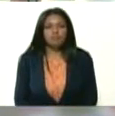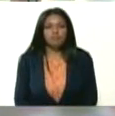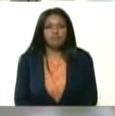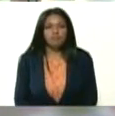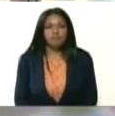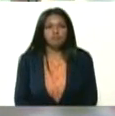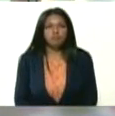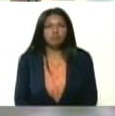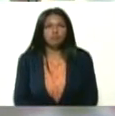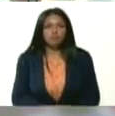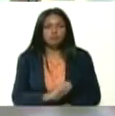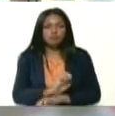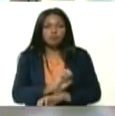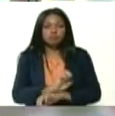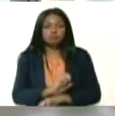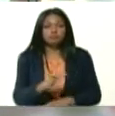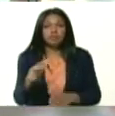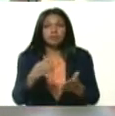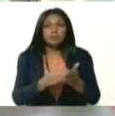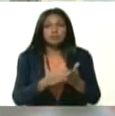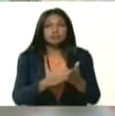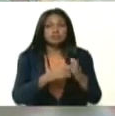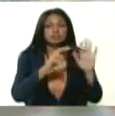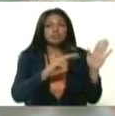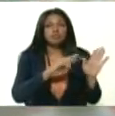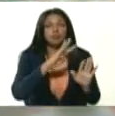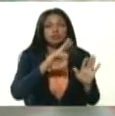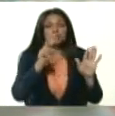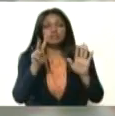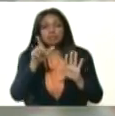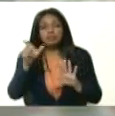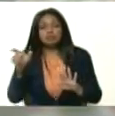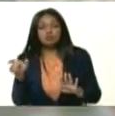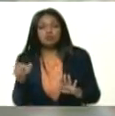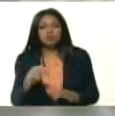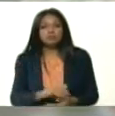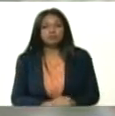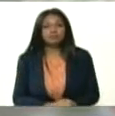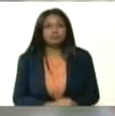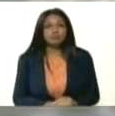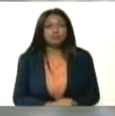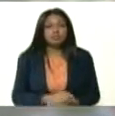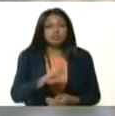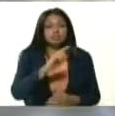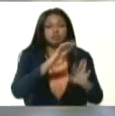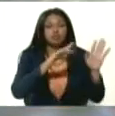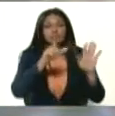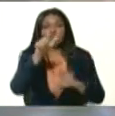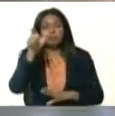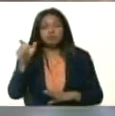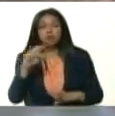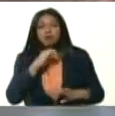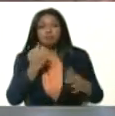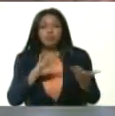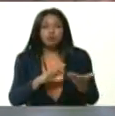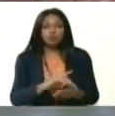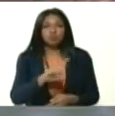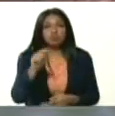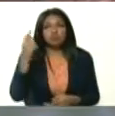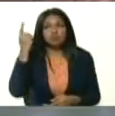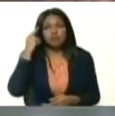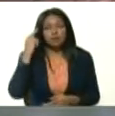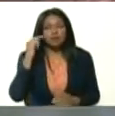Ecuador, Ecuador, 3.747 casos y 191 fallecidos. Aquí ustedes saben que hay un